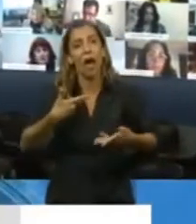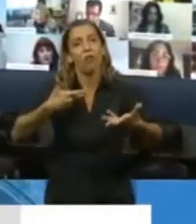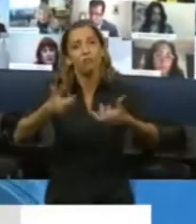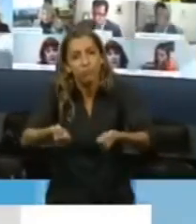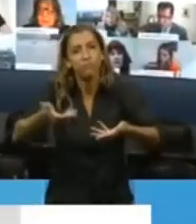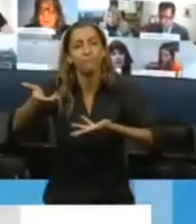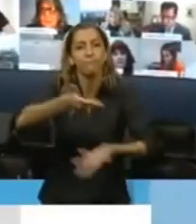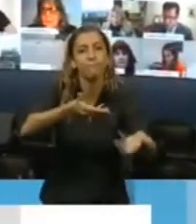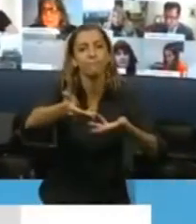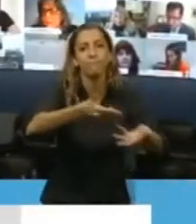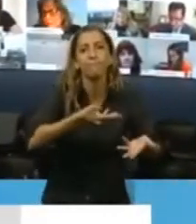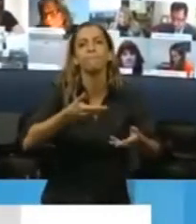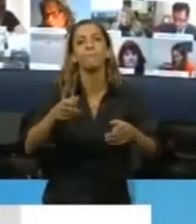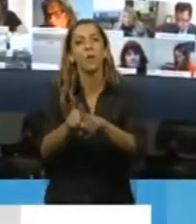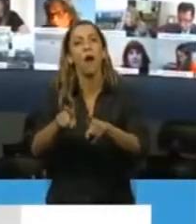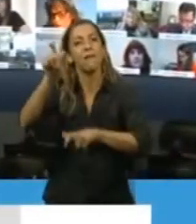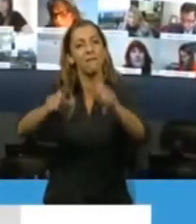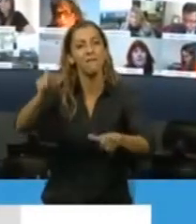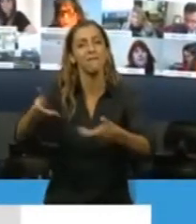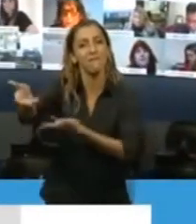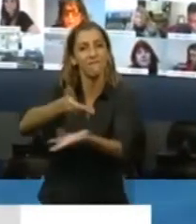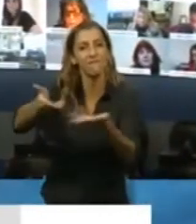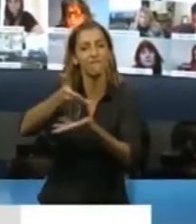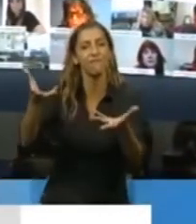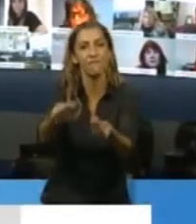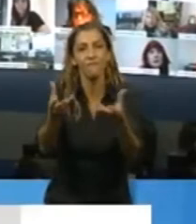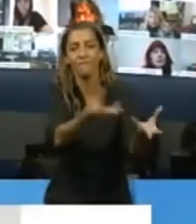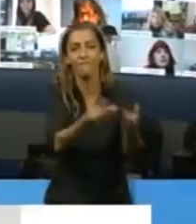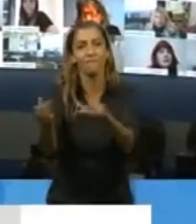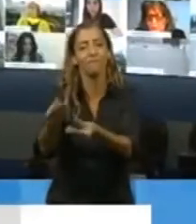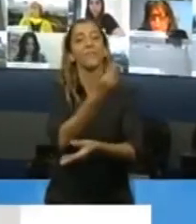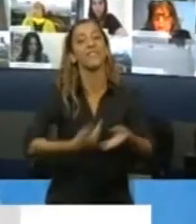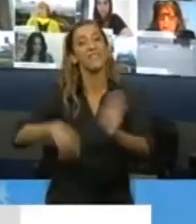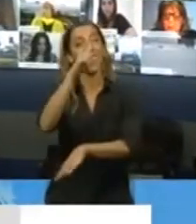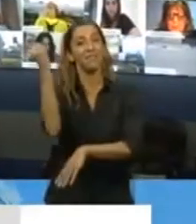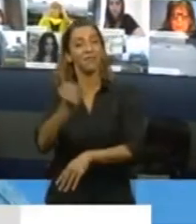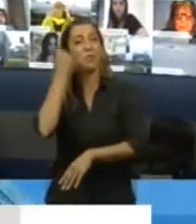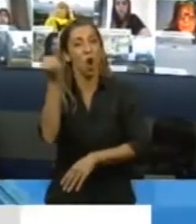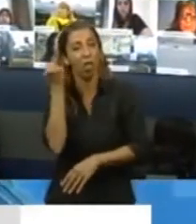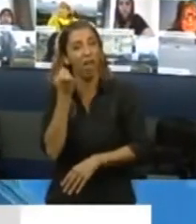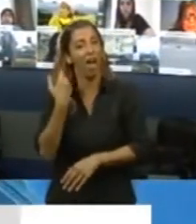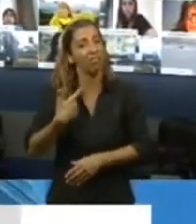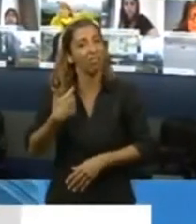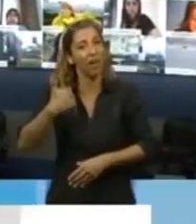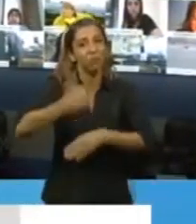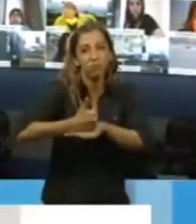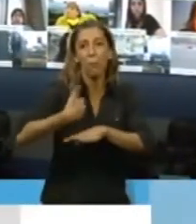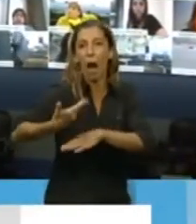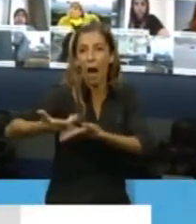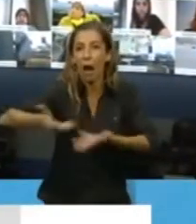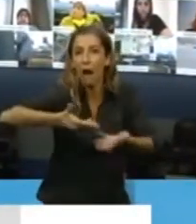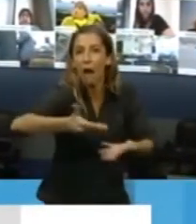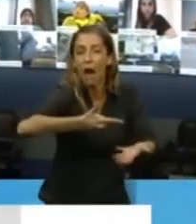individuales y haciendo del Estado una herramienta eficaz, inteligente, presente, útil a la comunidad,